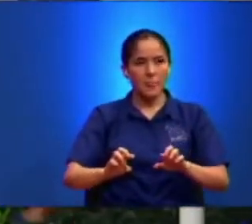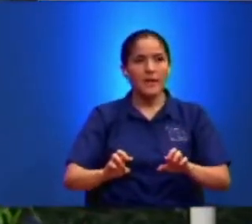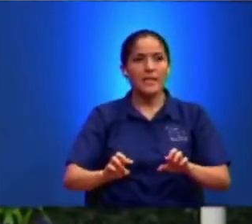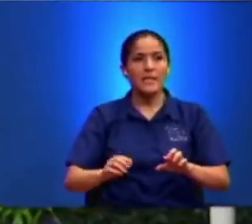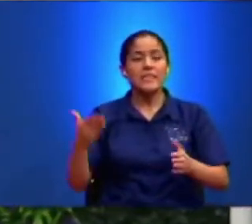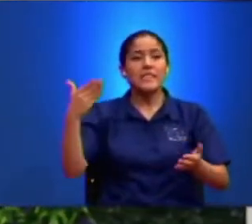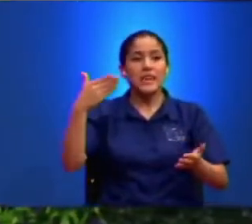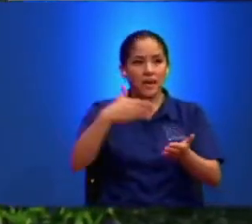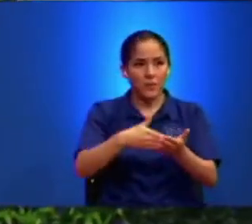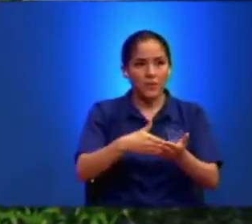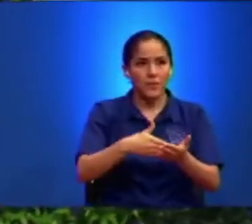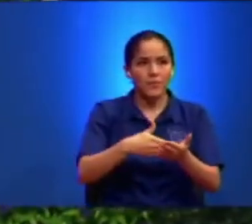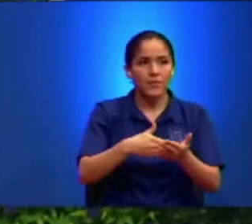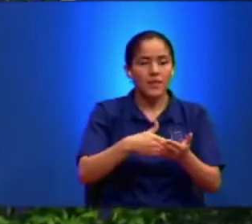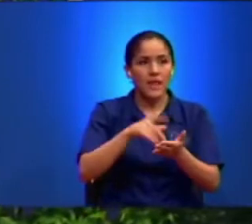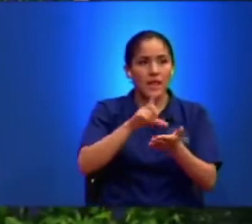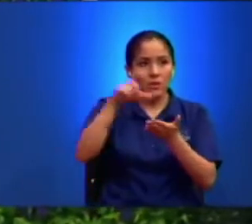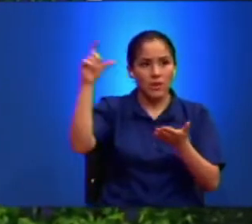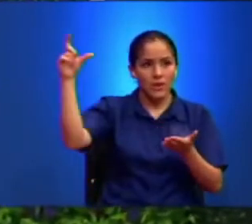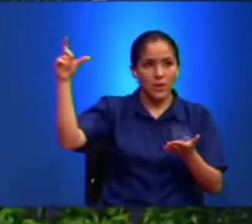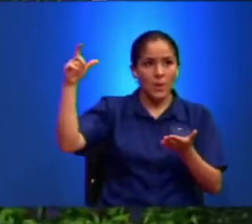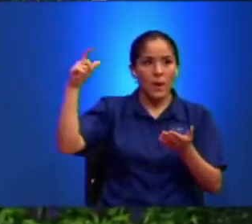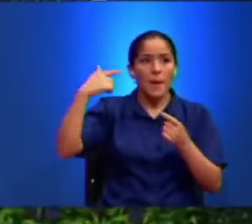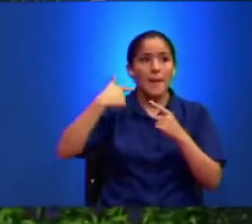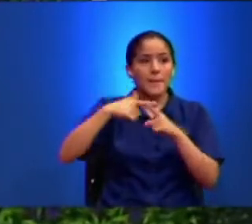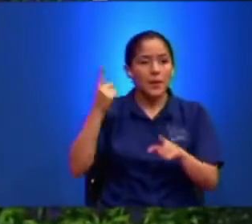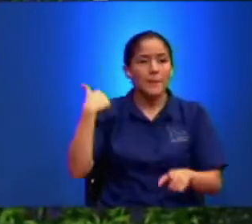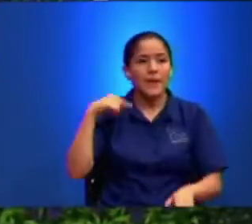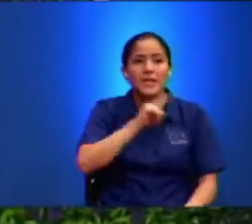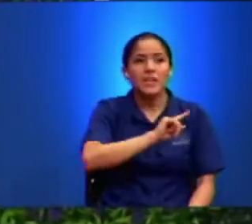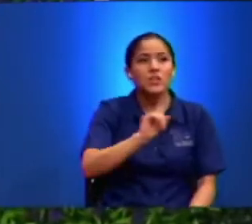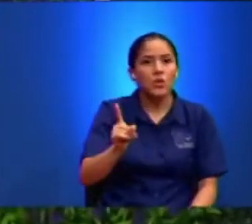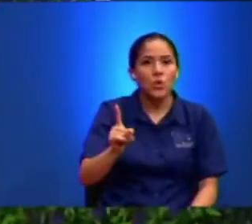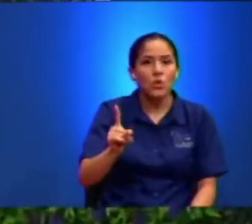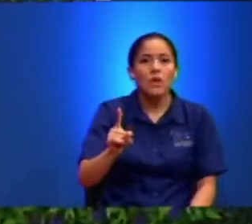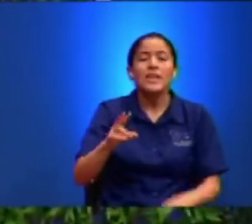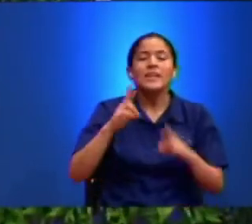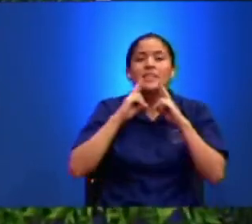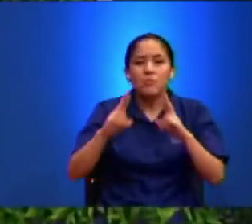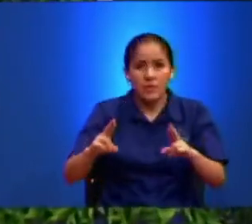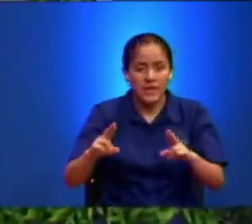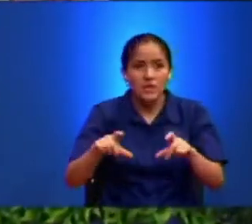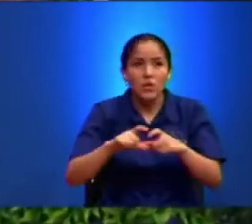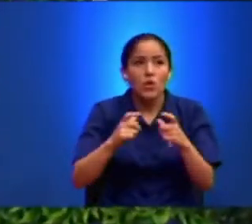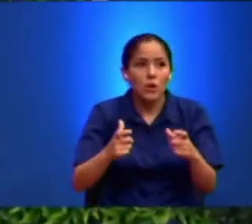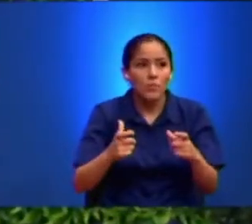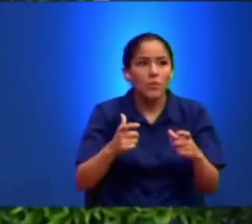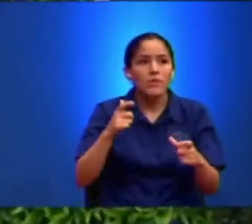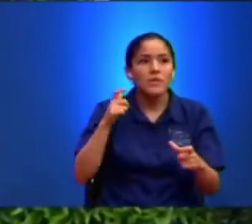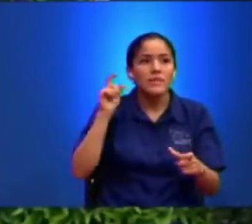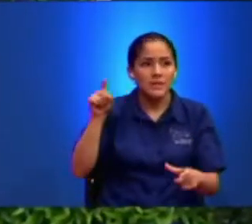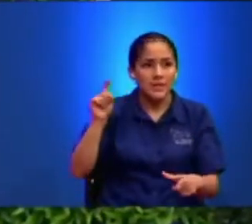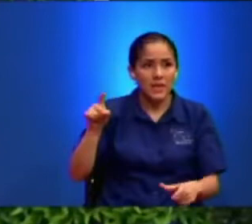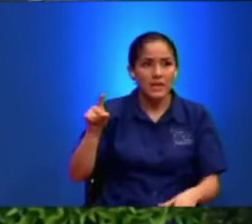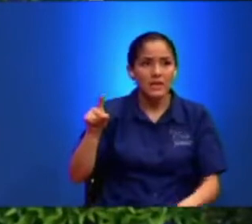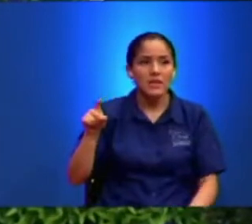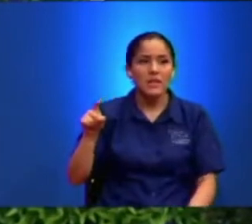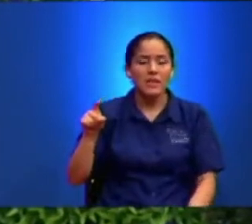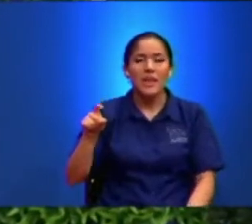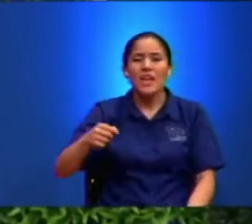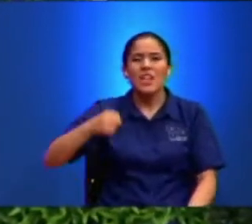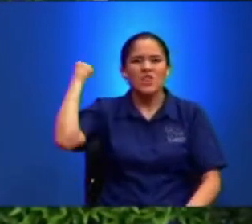Pero Para Que No Les Respondieran Como Se Merecían Llevaban Muchachitos Apedreaban El Portón